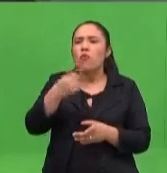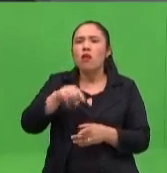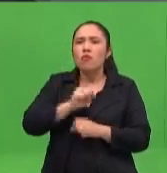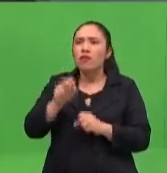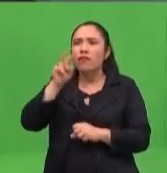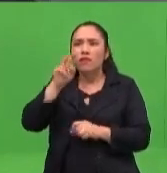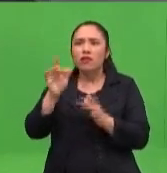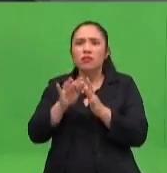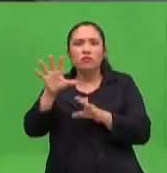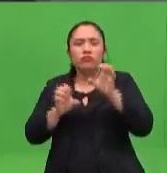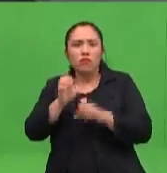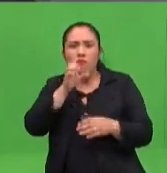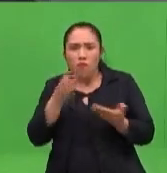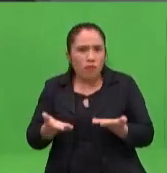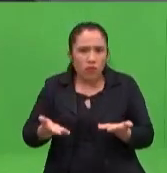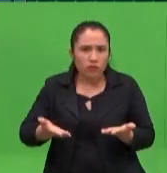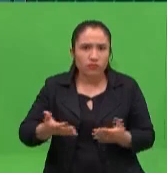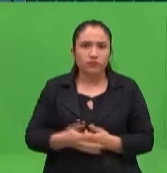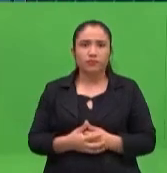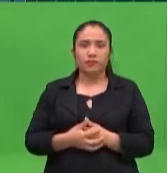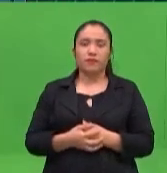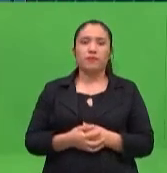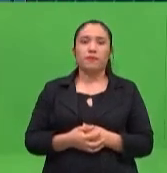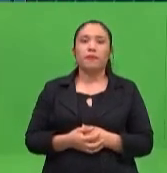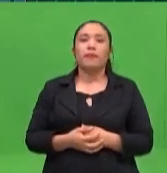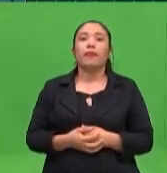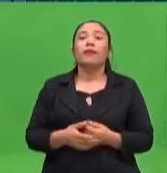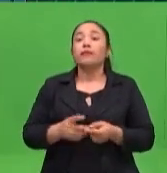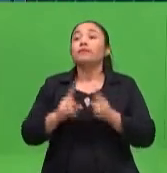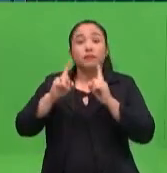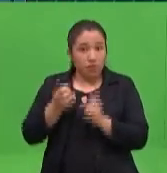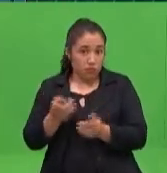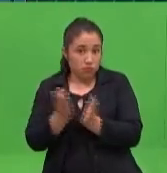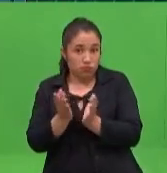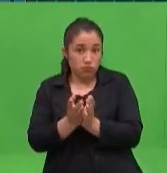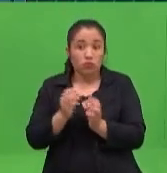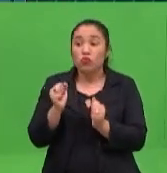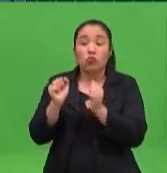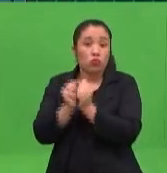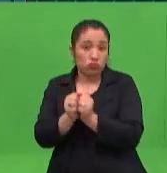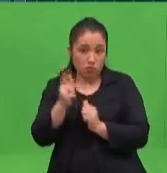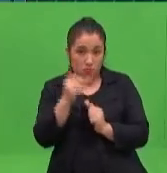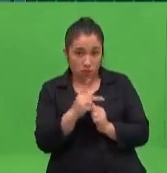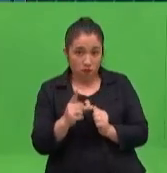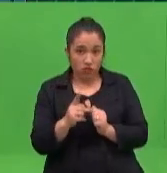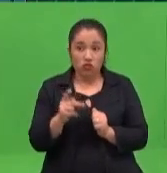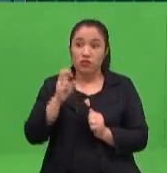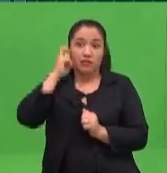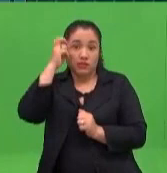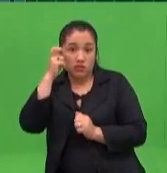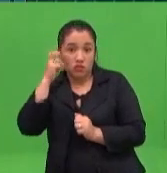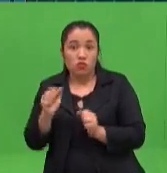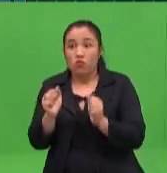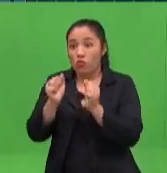vamos a estar analizando ahí? Se va a estar haciendo de la misma manera. Trabajando con el docente, con el psicólogo de educación inicial